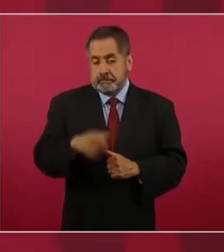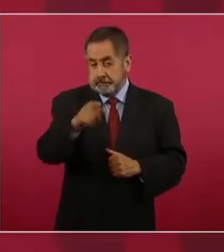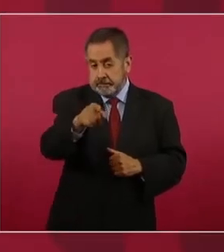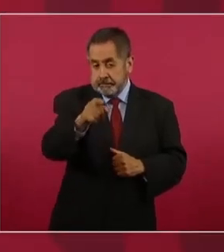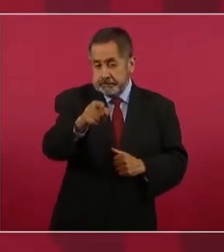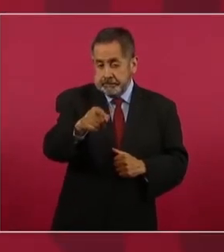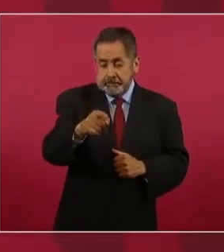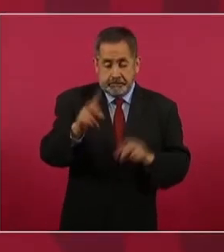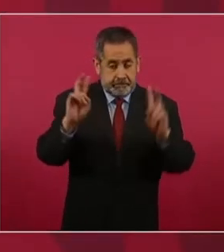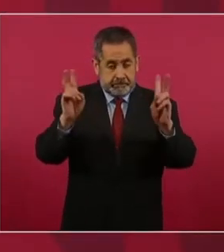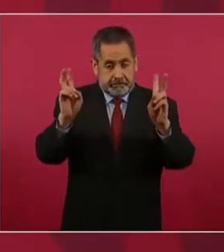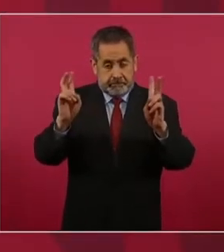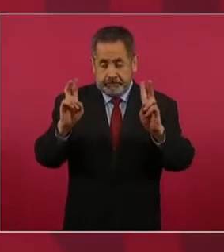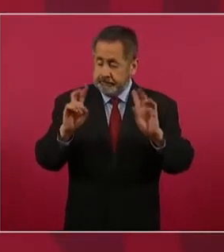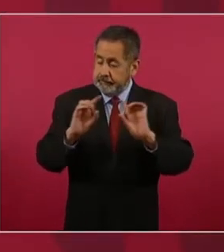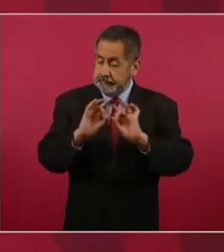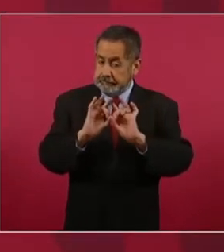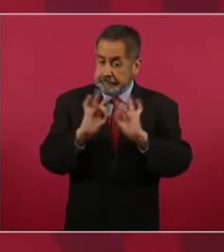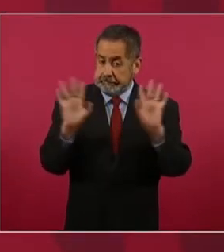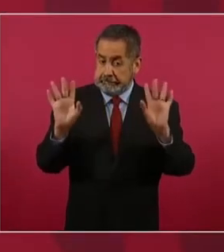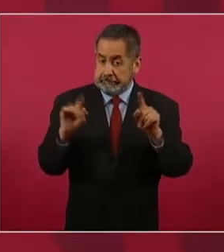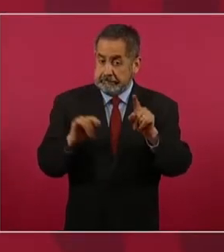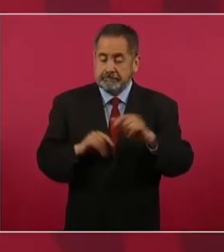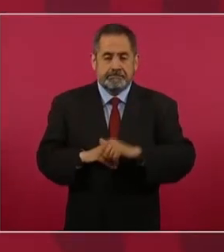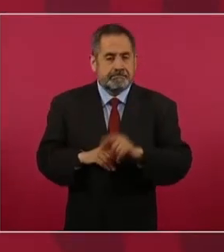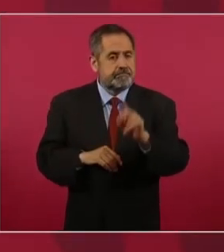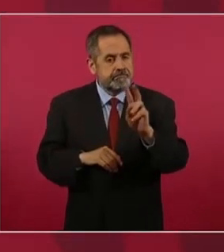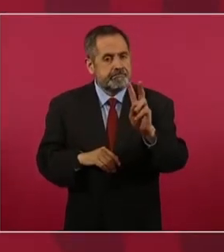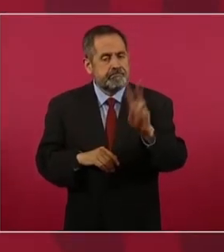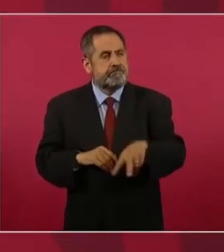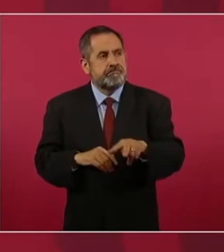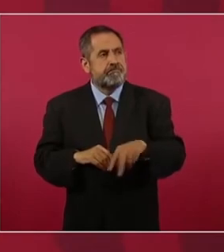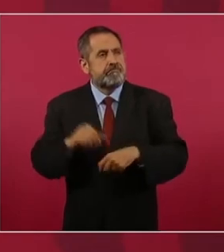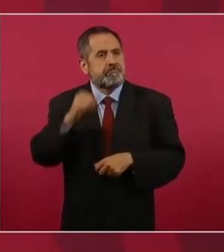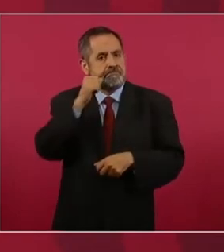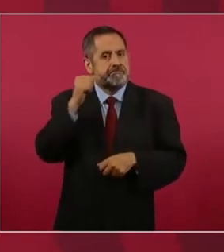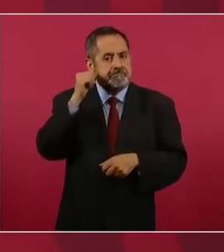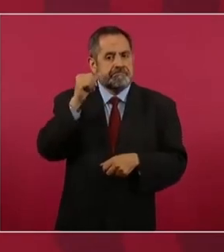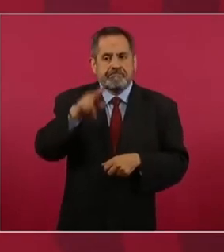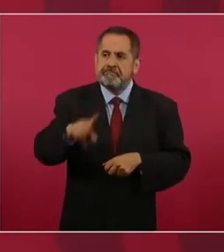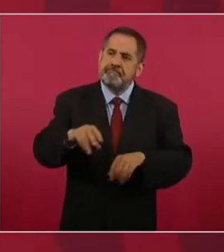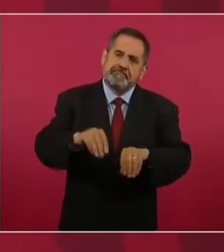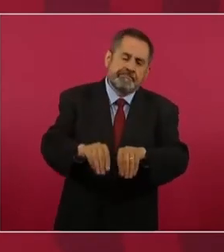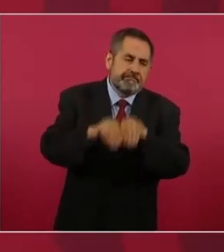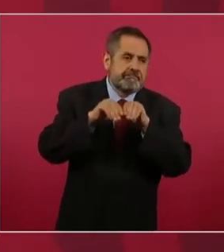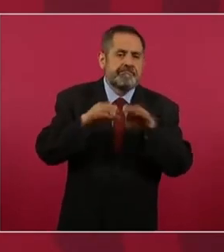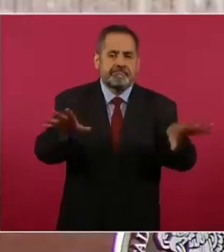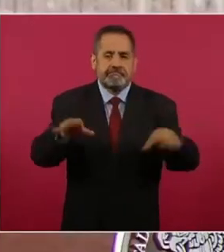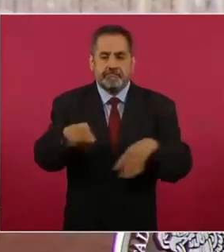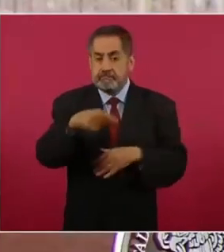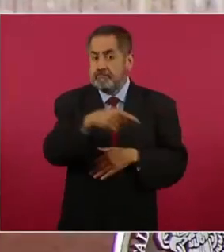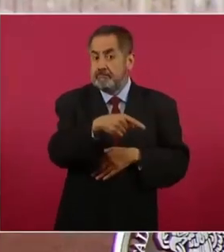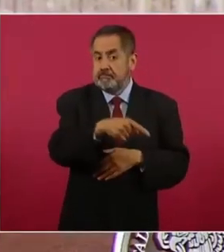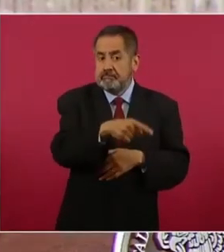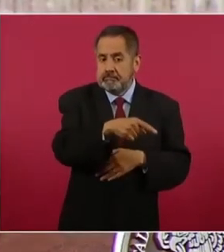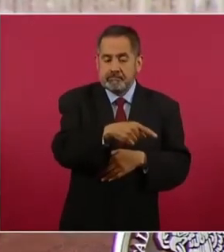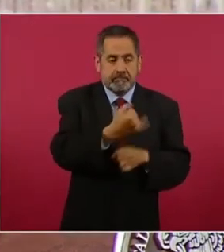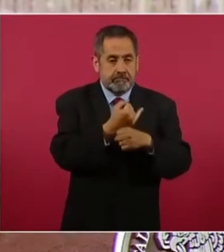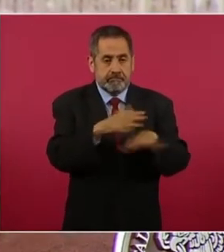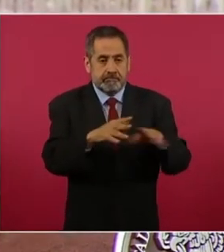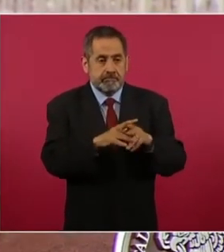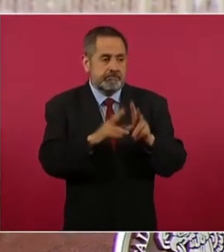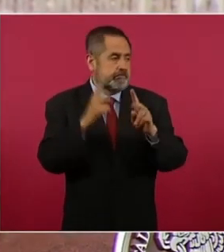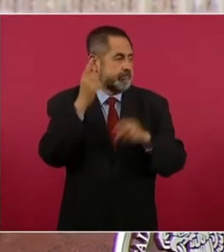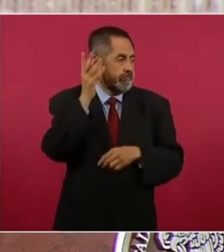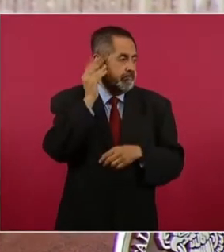delicado. En efecto, ayer se dio a conocer esta información